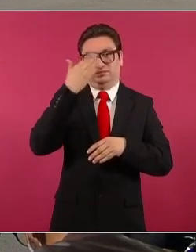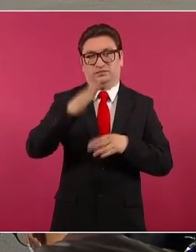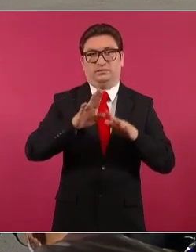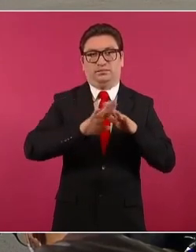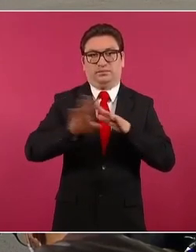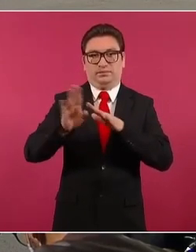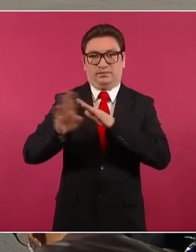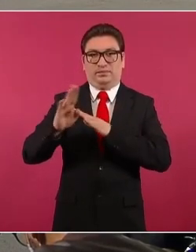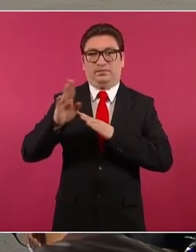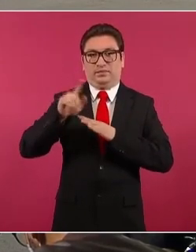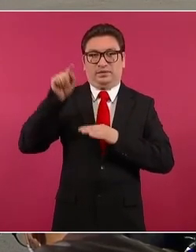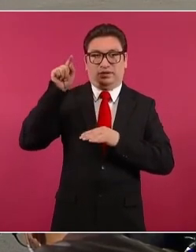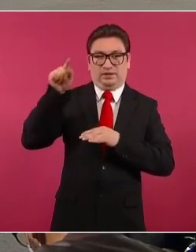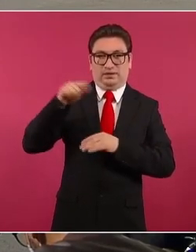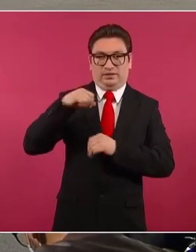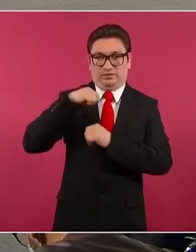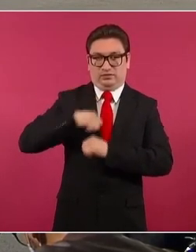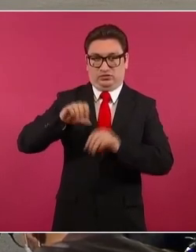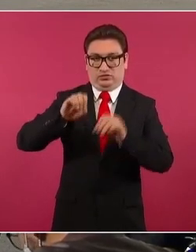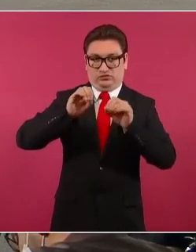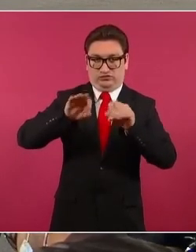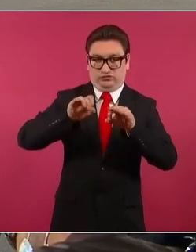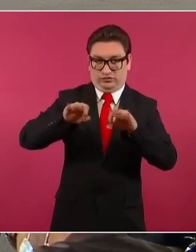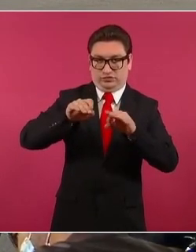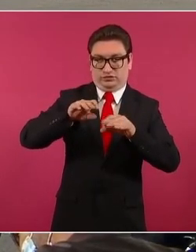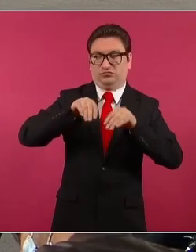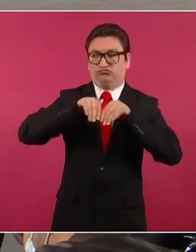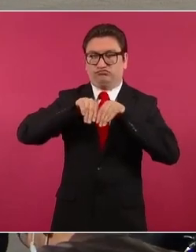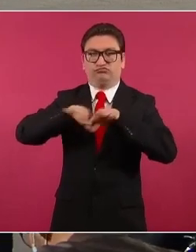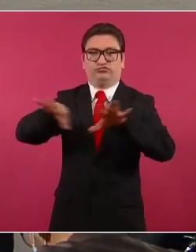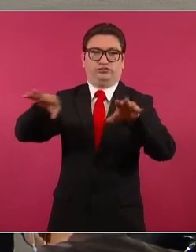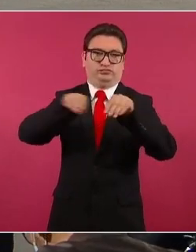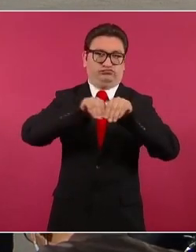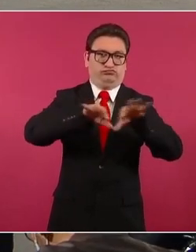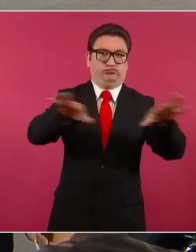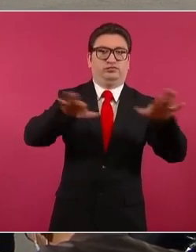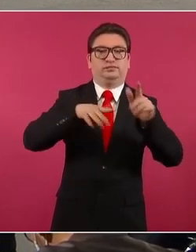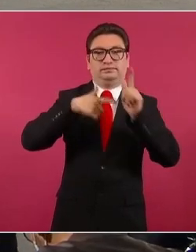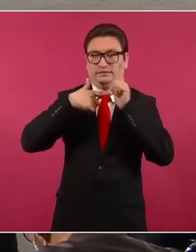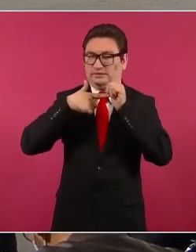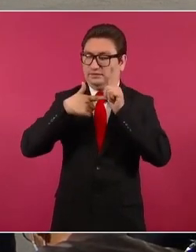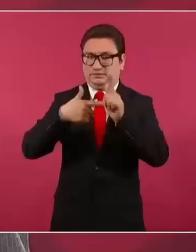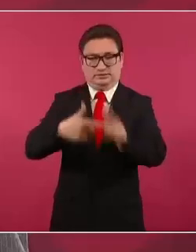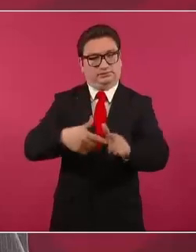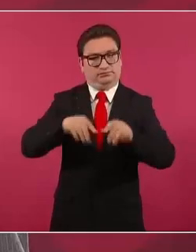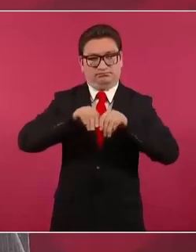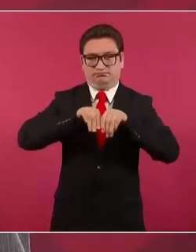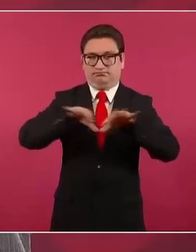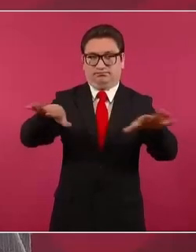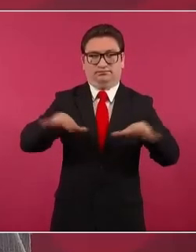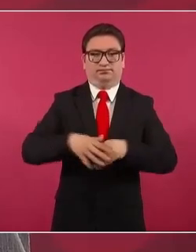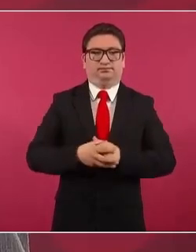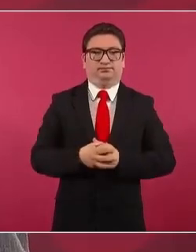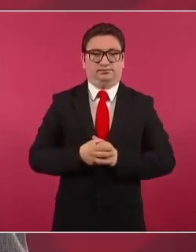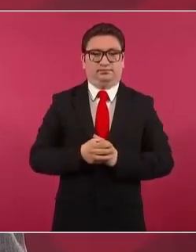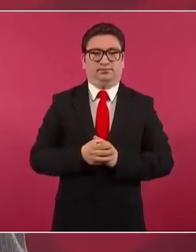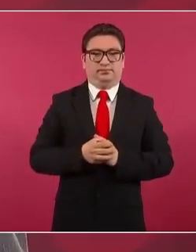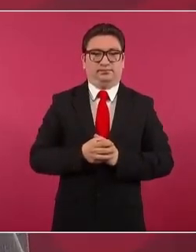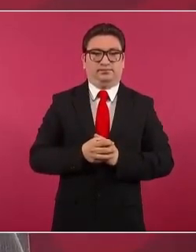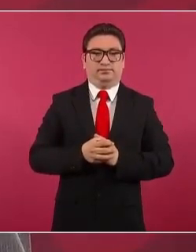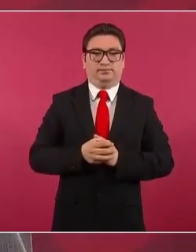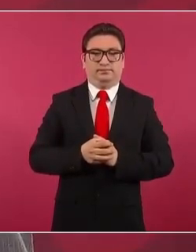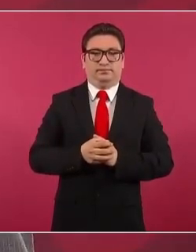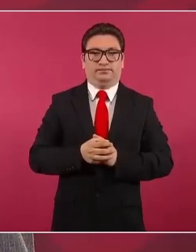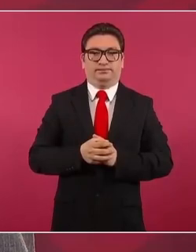y se va a seguir transmitiendo. Desde luego,